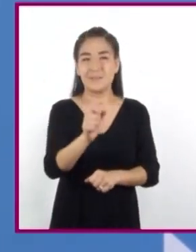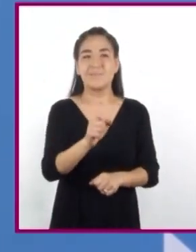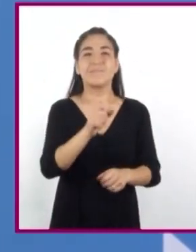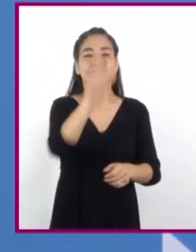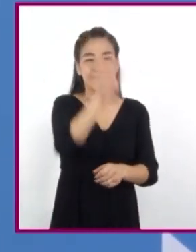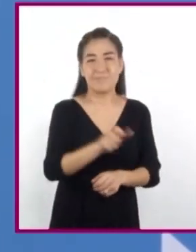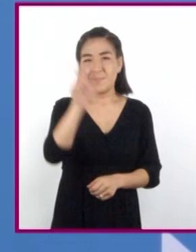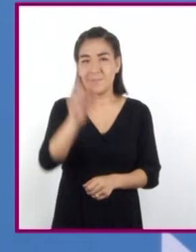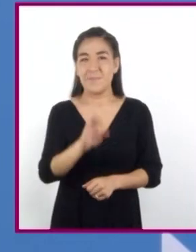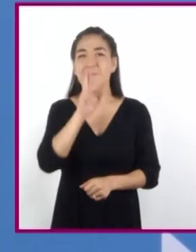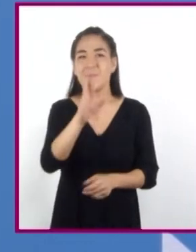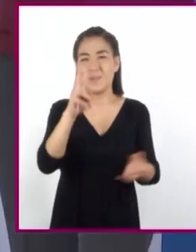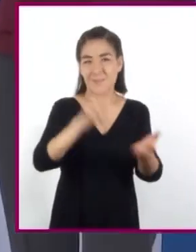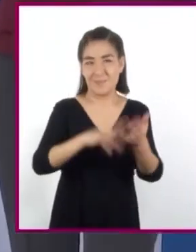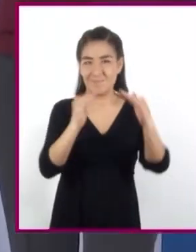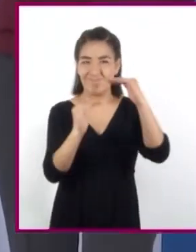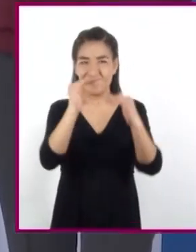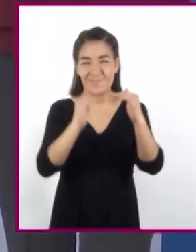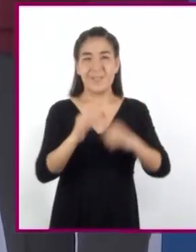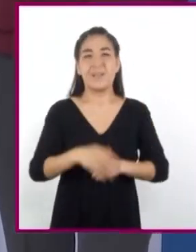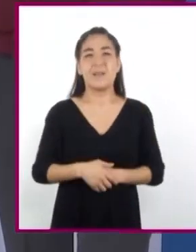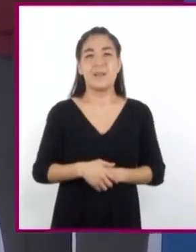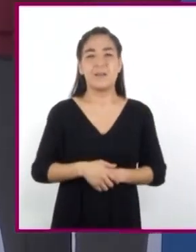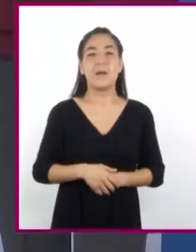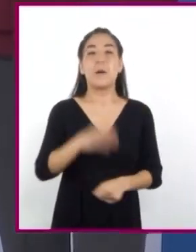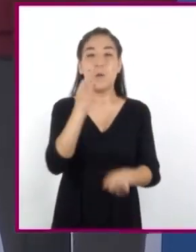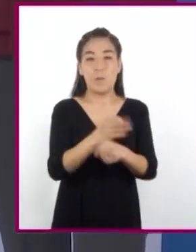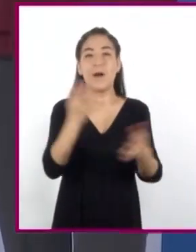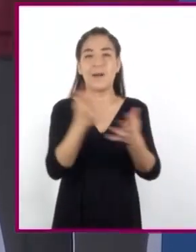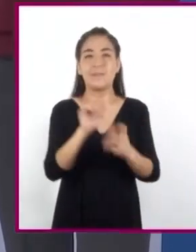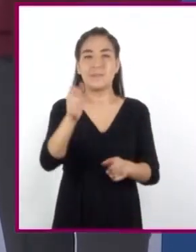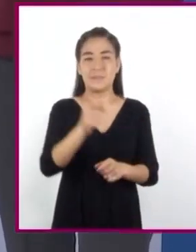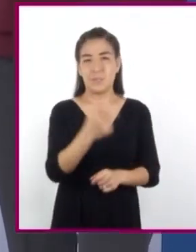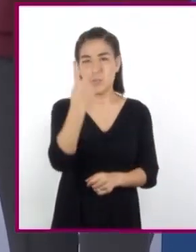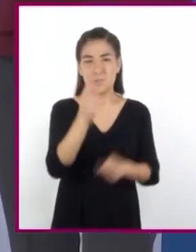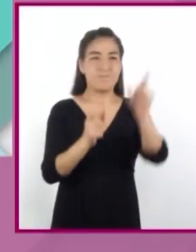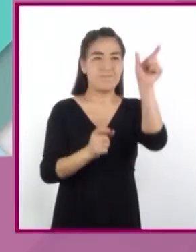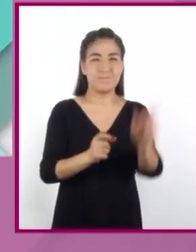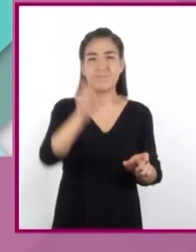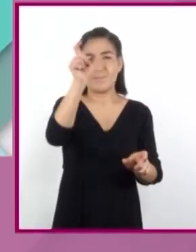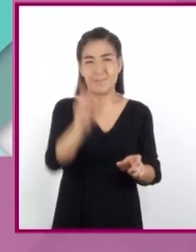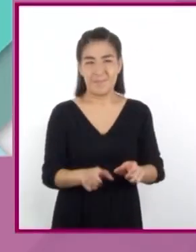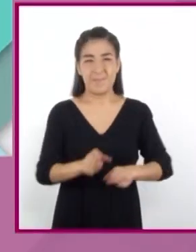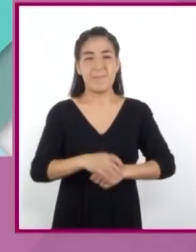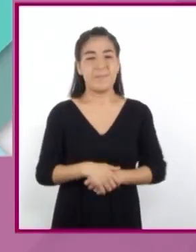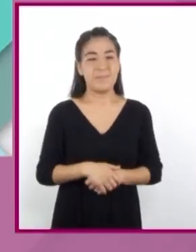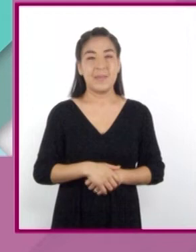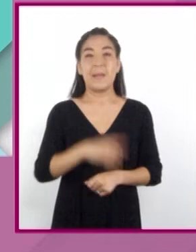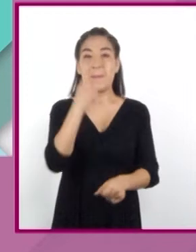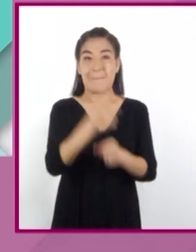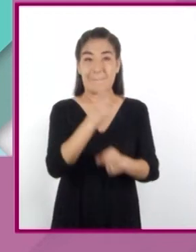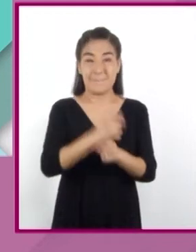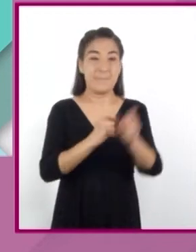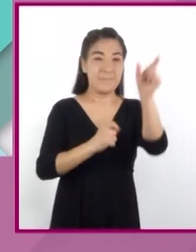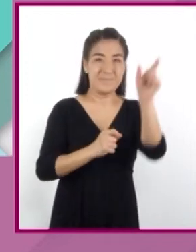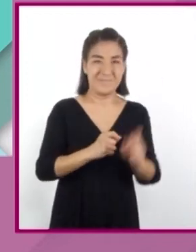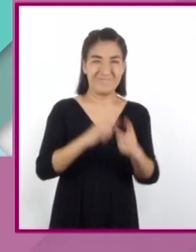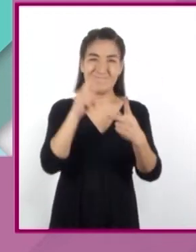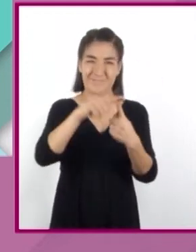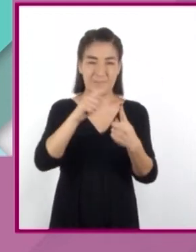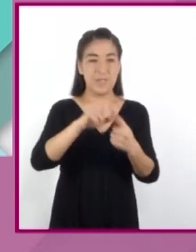la constante de proporcionalidad. Trazamos la tabla con dos columnas. En los encabezados ponemos dólares